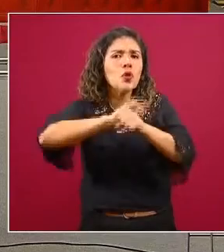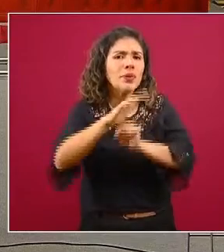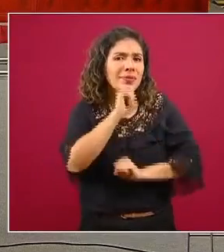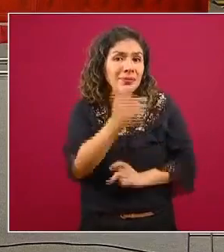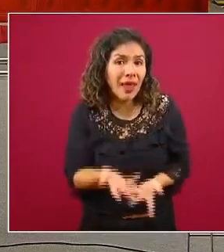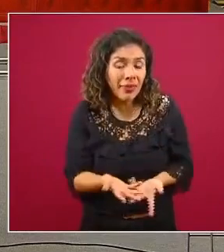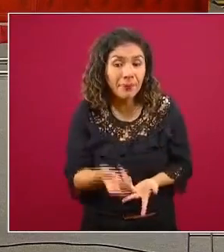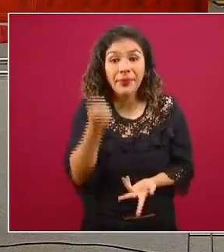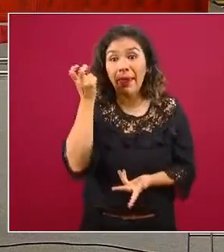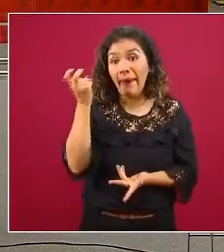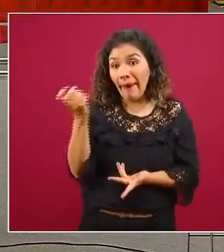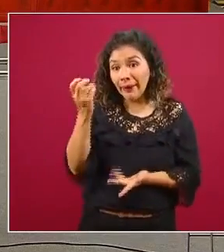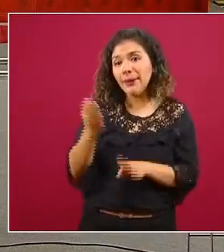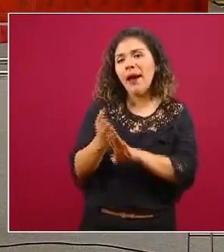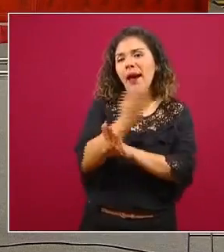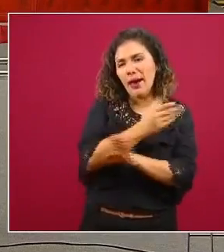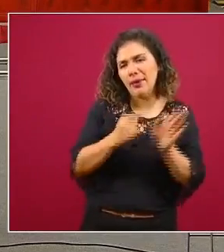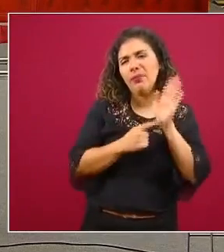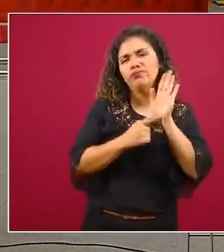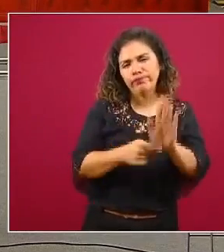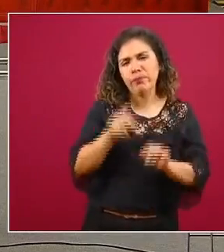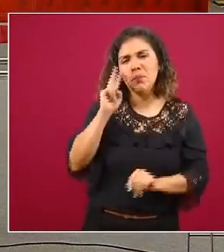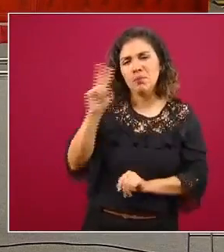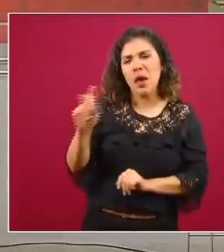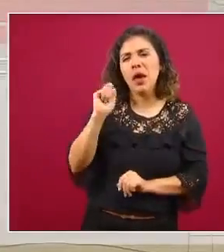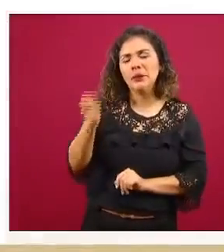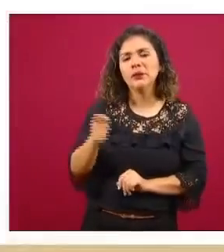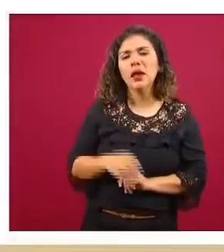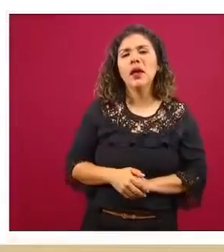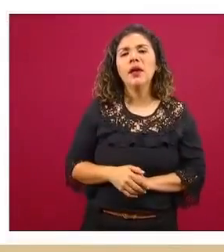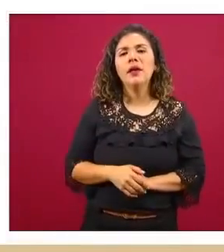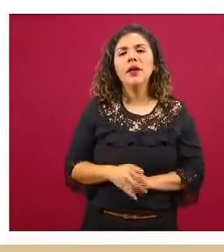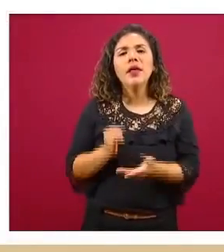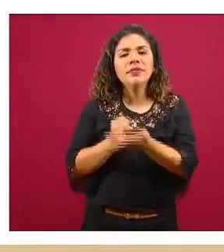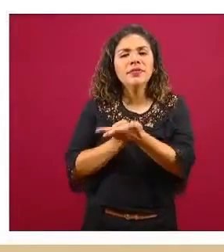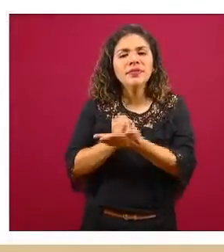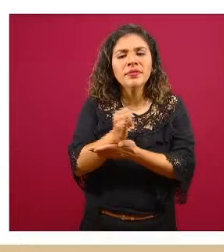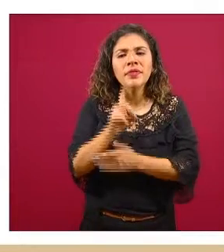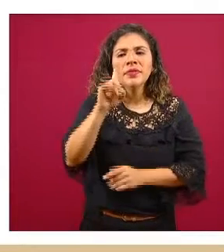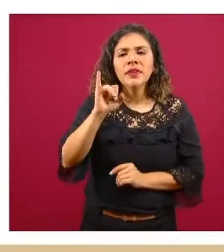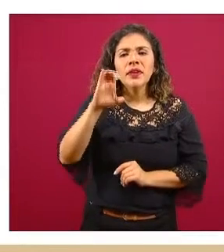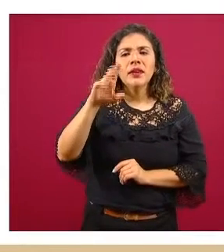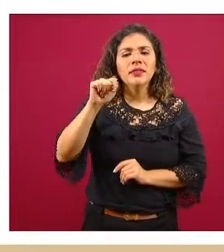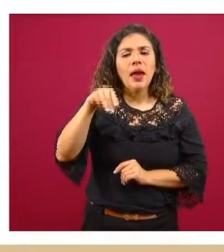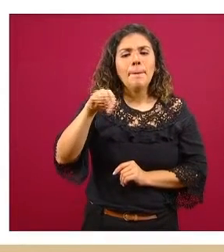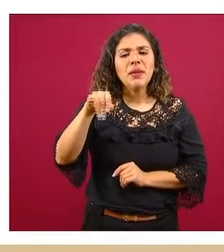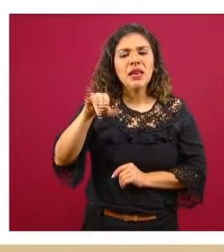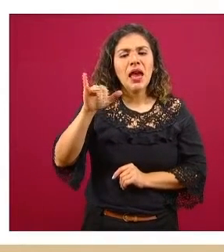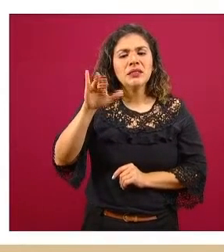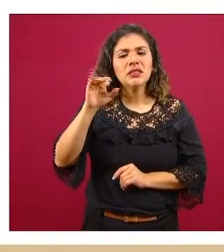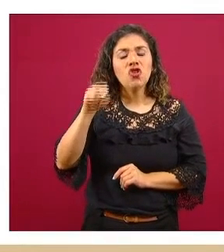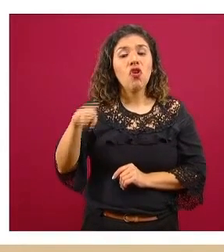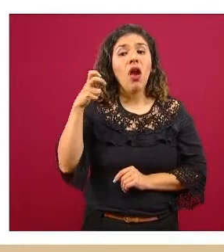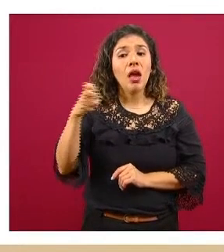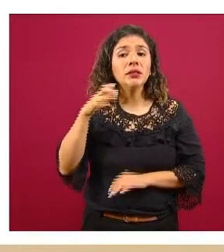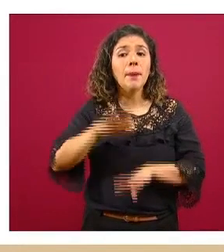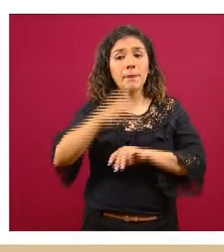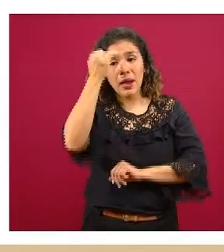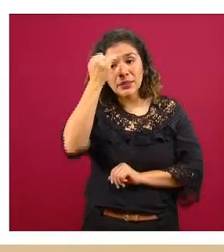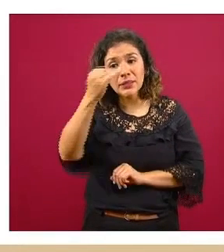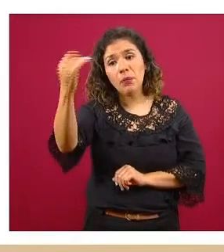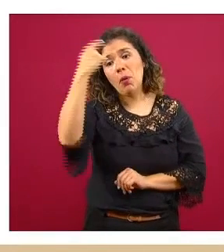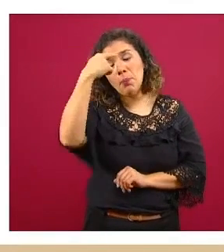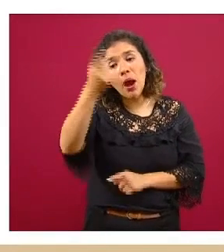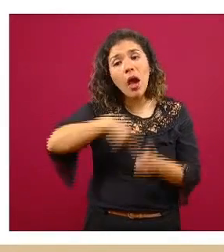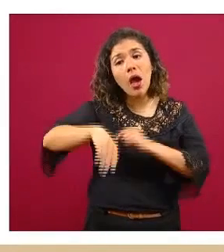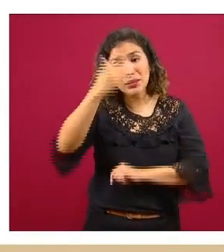este es el ejercicio que ya se ha presentado en otras ocasiones que es la dictaminación y este es el ejercicio que va a tomar tiempo va a tomar tiempo para saber